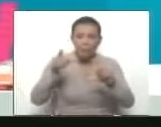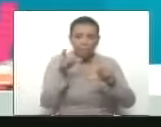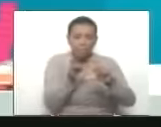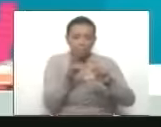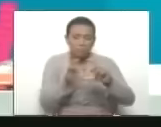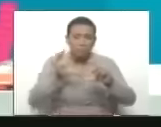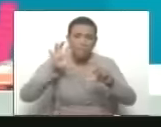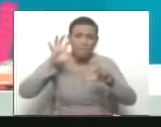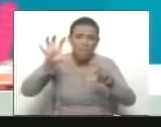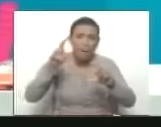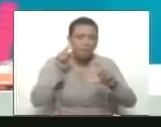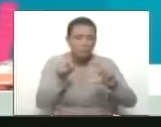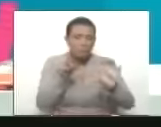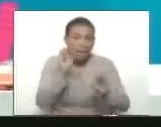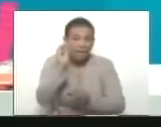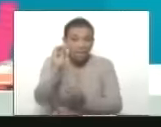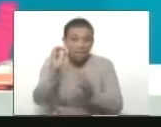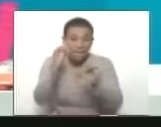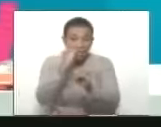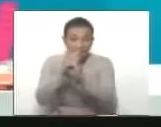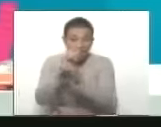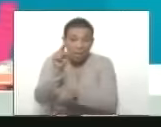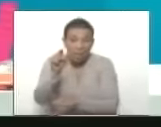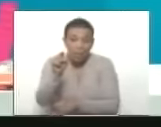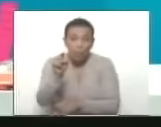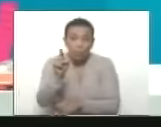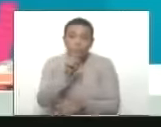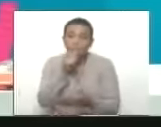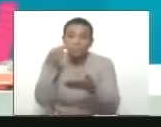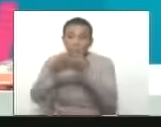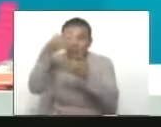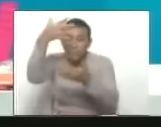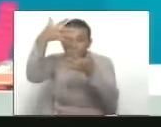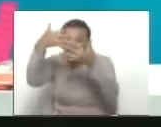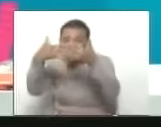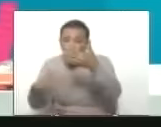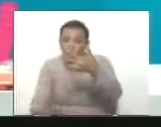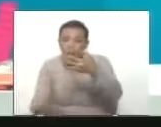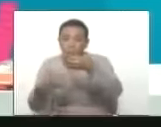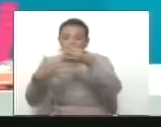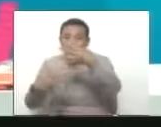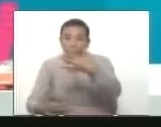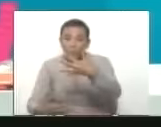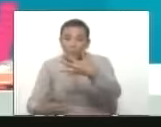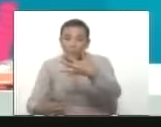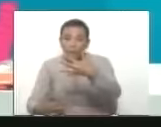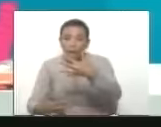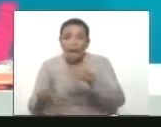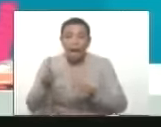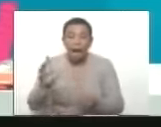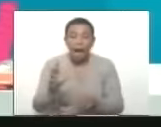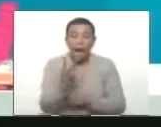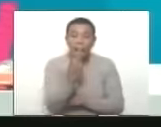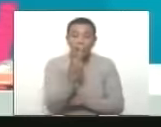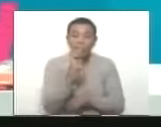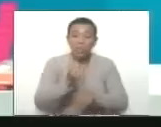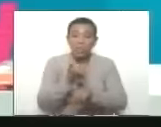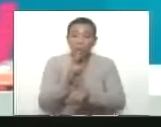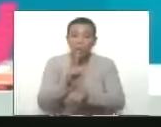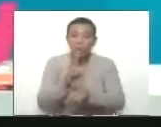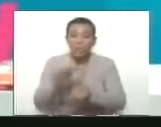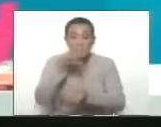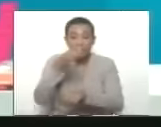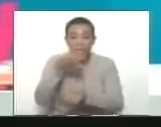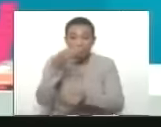patria. Bueno, en este registro, al día de hoy, a las 12 horas del